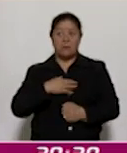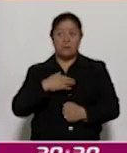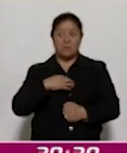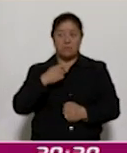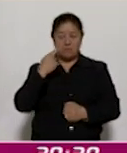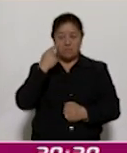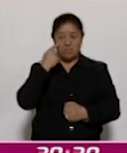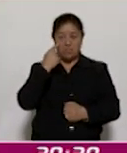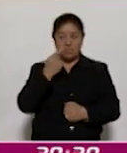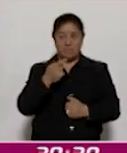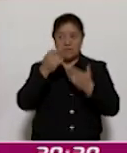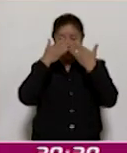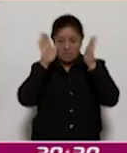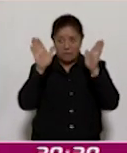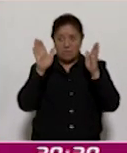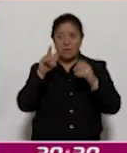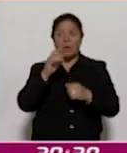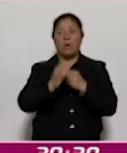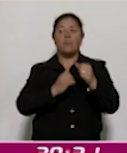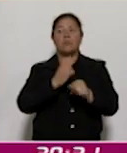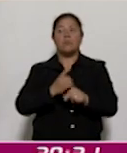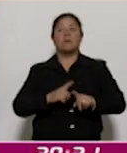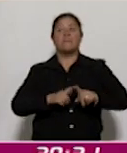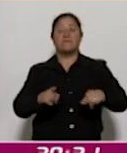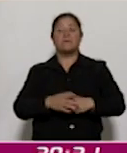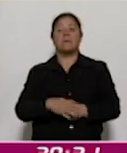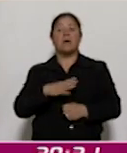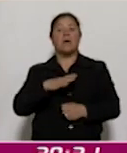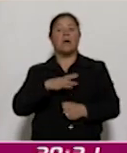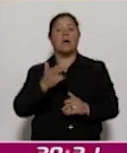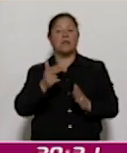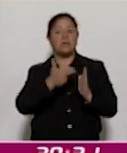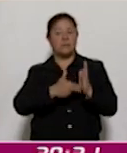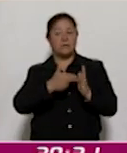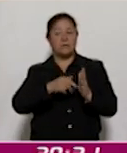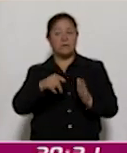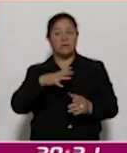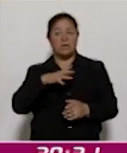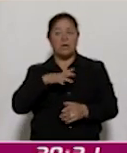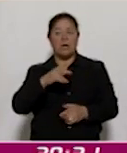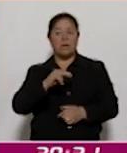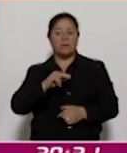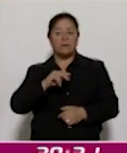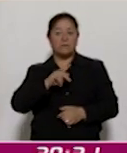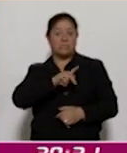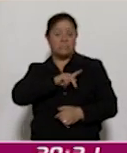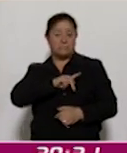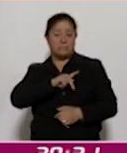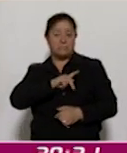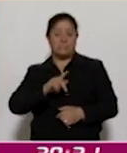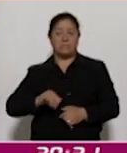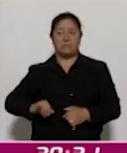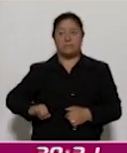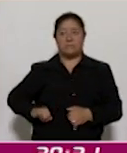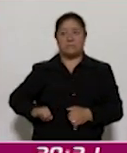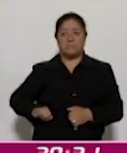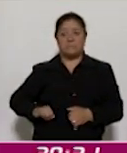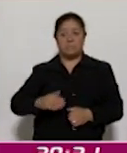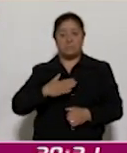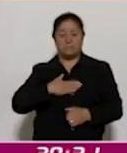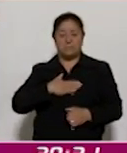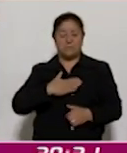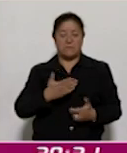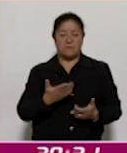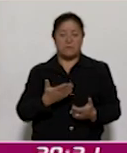oportunidades. Dando talleres, he estado en unas exposiciones individuales y he participado en algunas actividades.